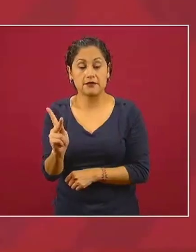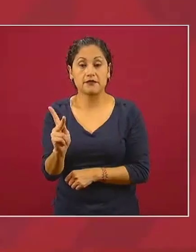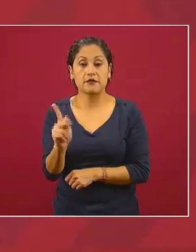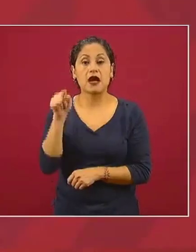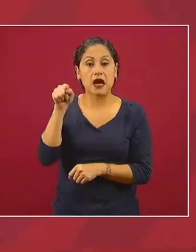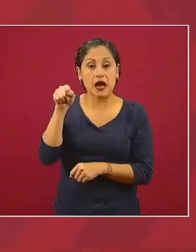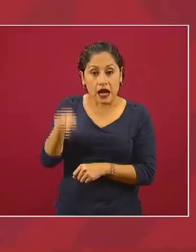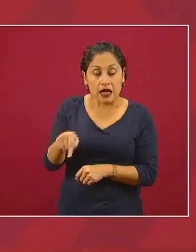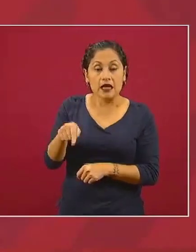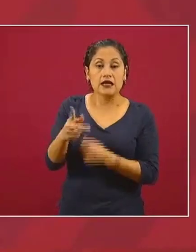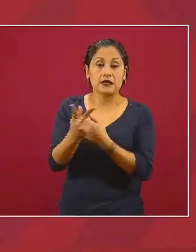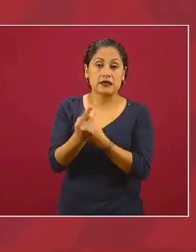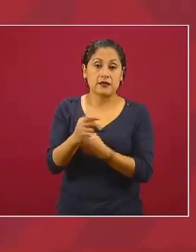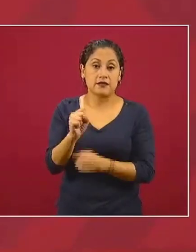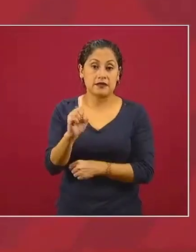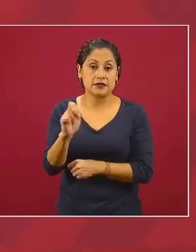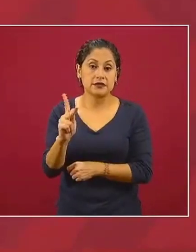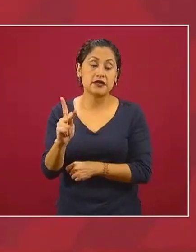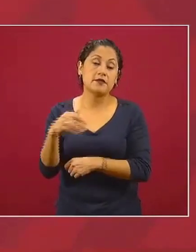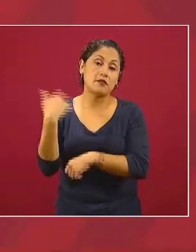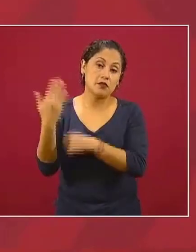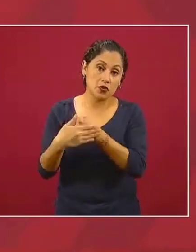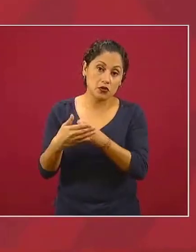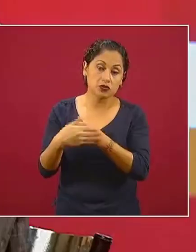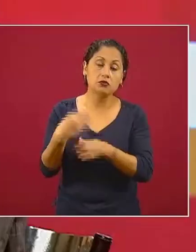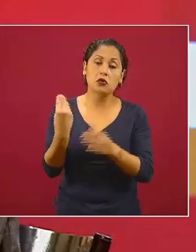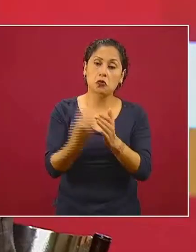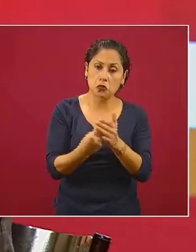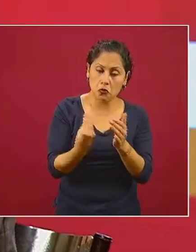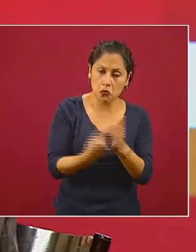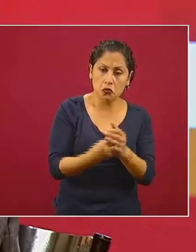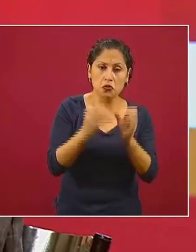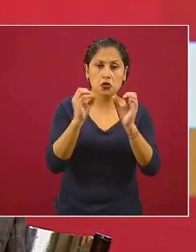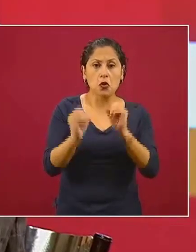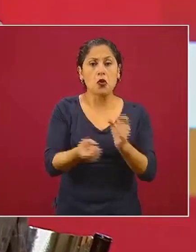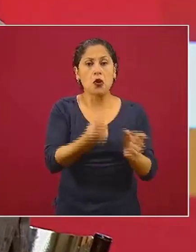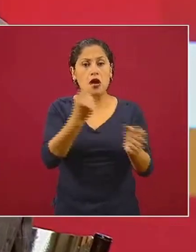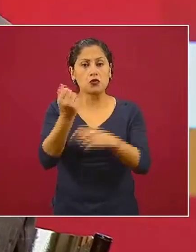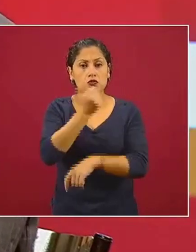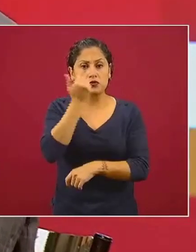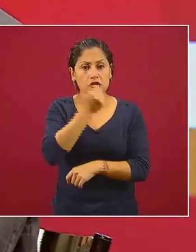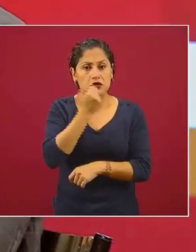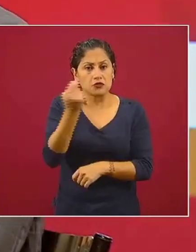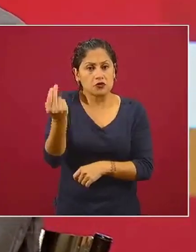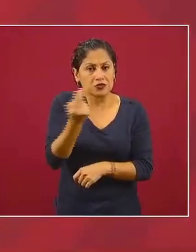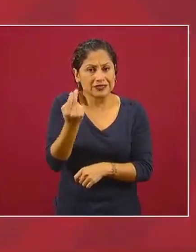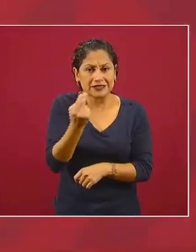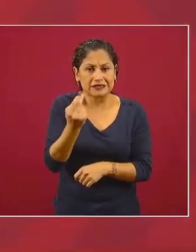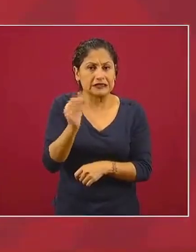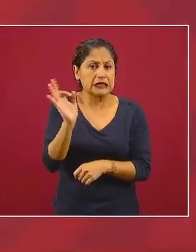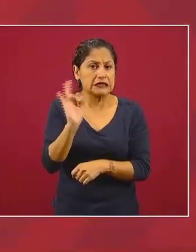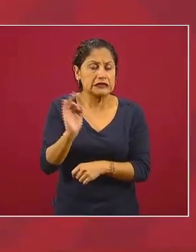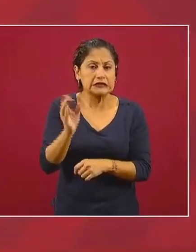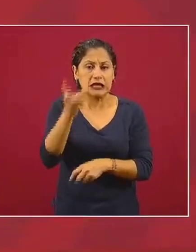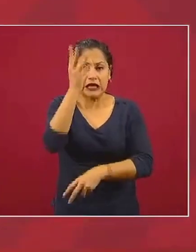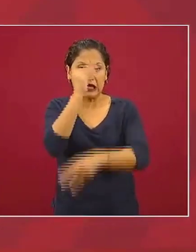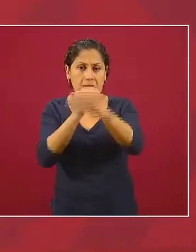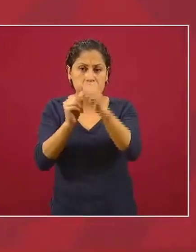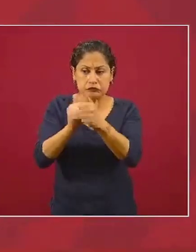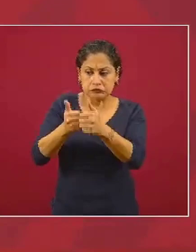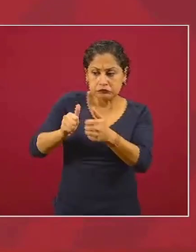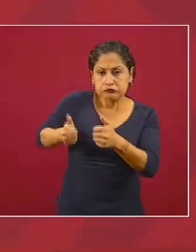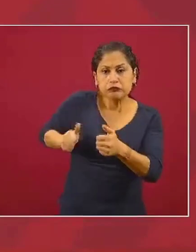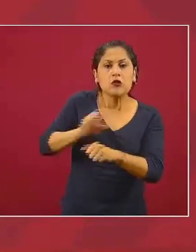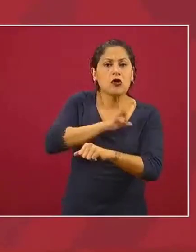cursos permanentemente y que niños que requieran de algún apoyo para algún tipo de rezago que tengan puedan